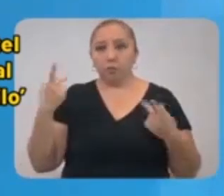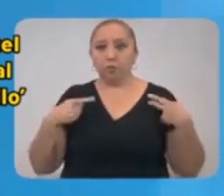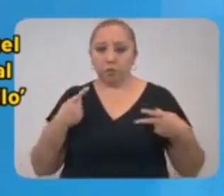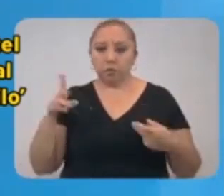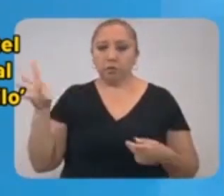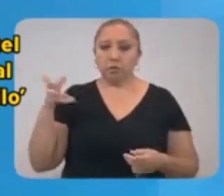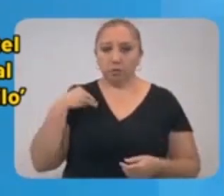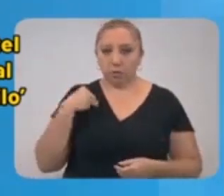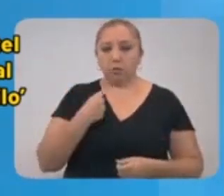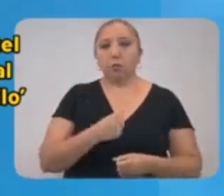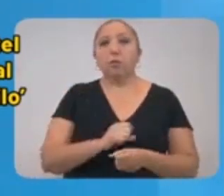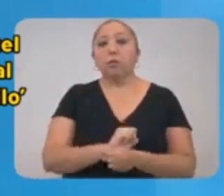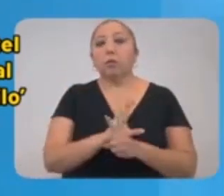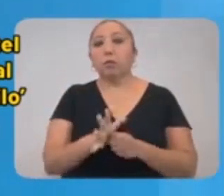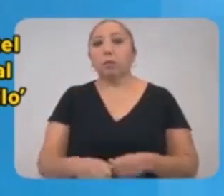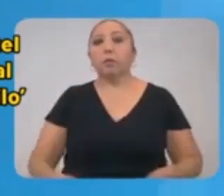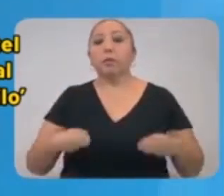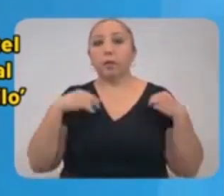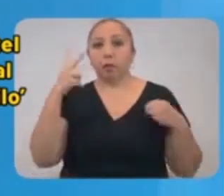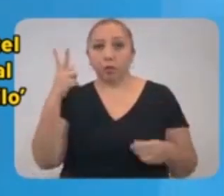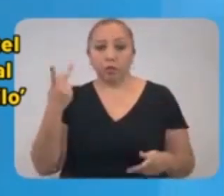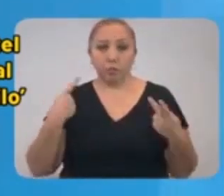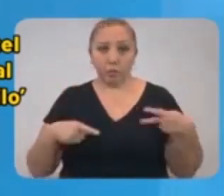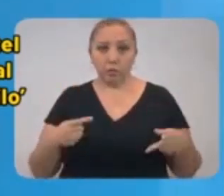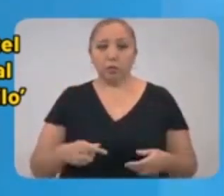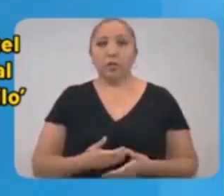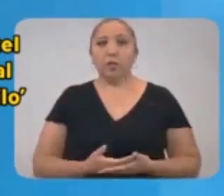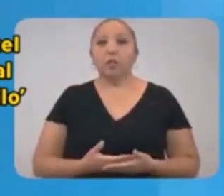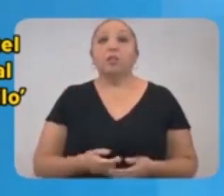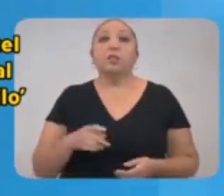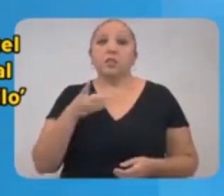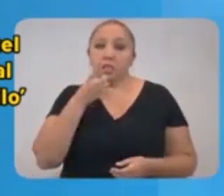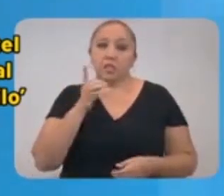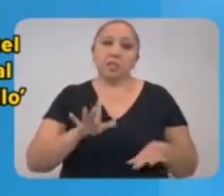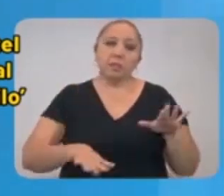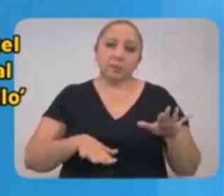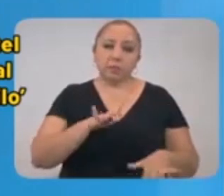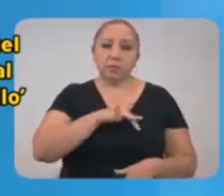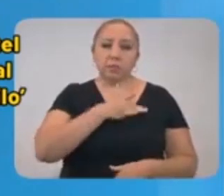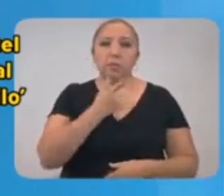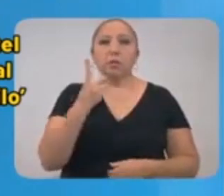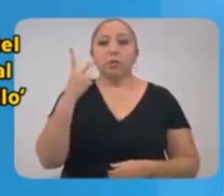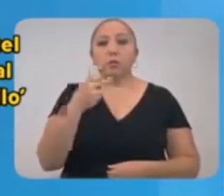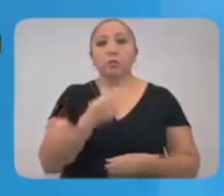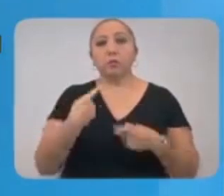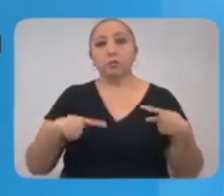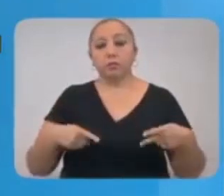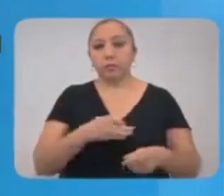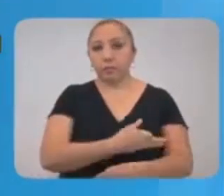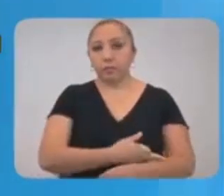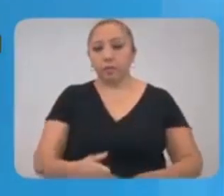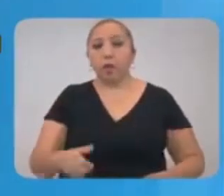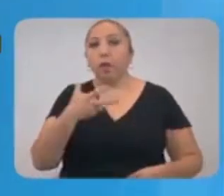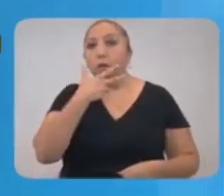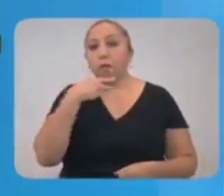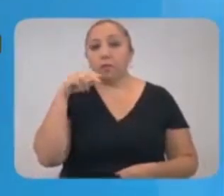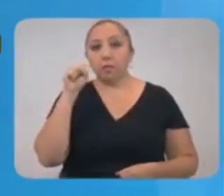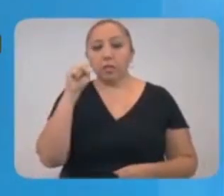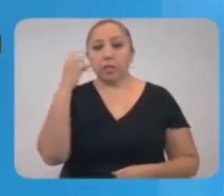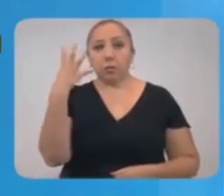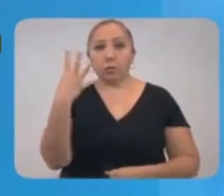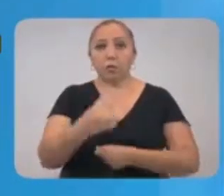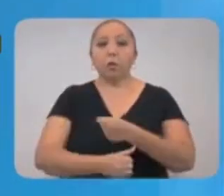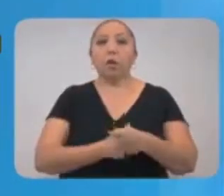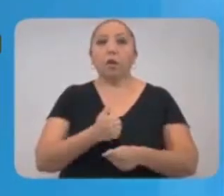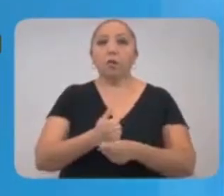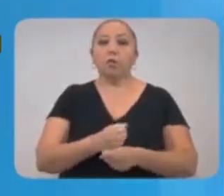-19. Convivía con 2 contactos, los cuales han presentado síntomas leves. Hombre de 64 años